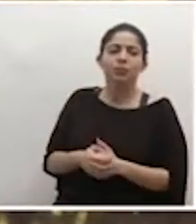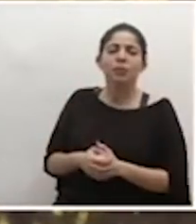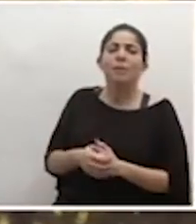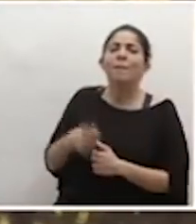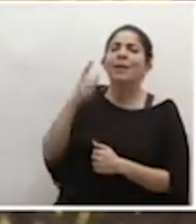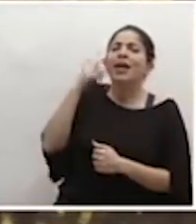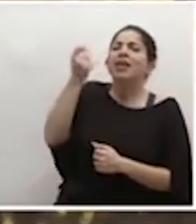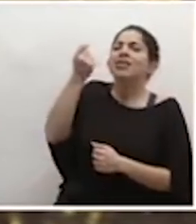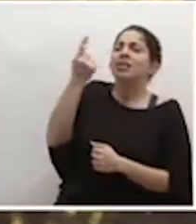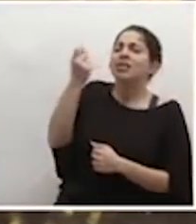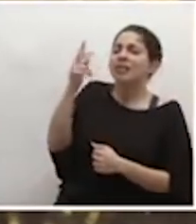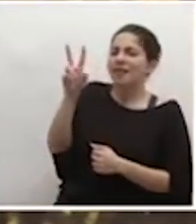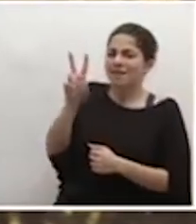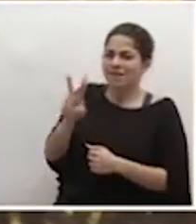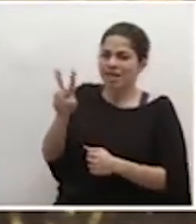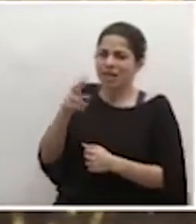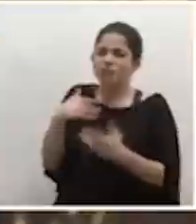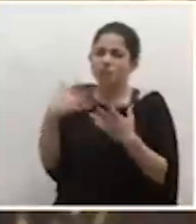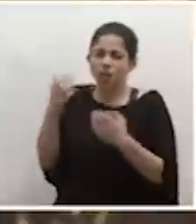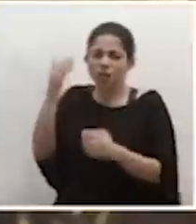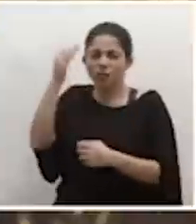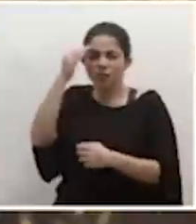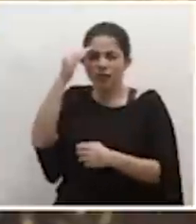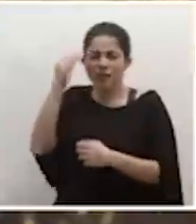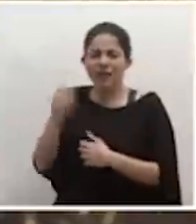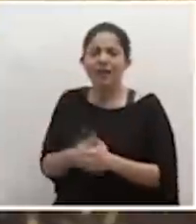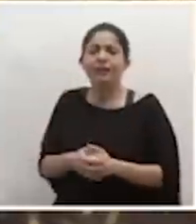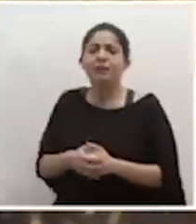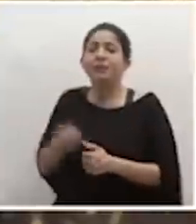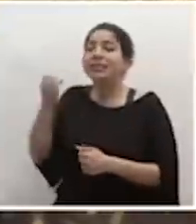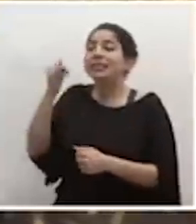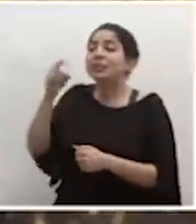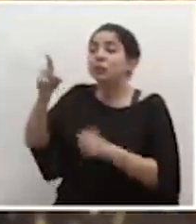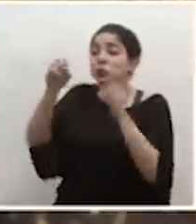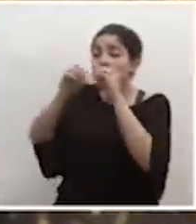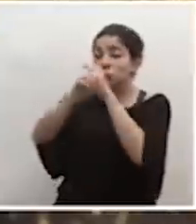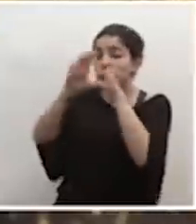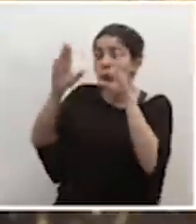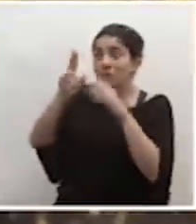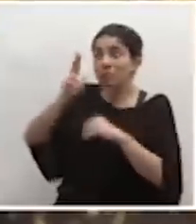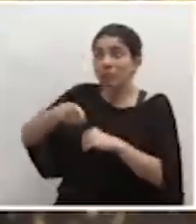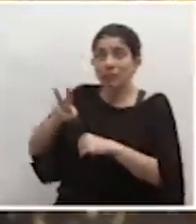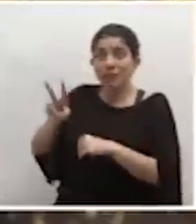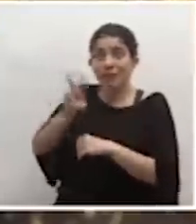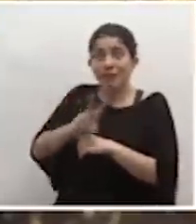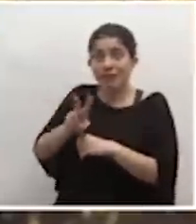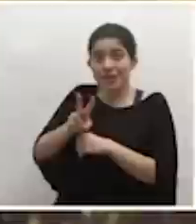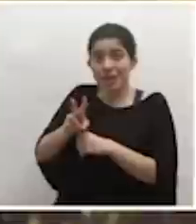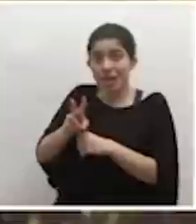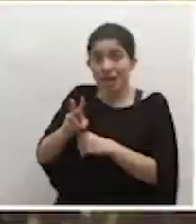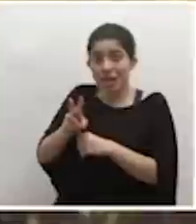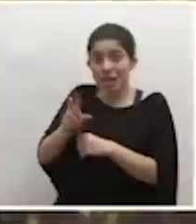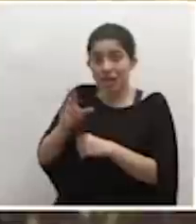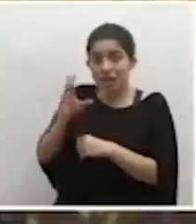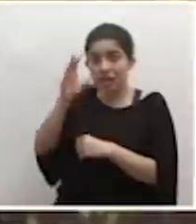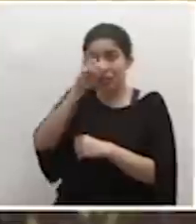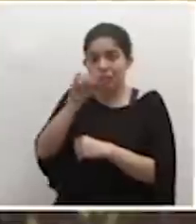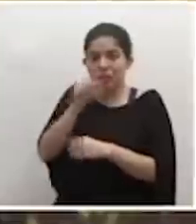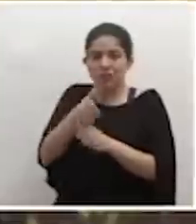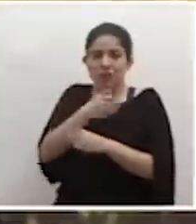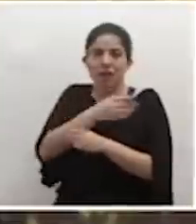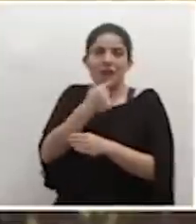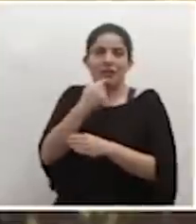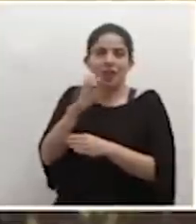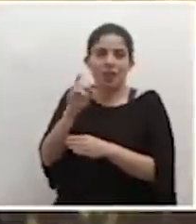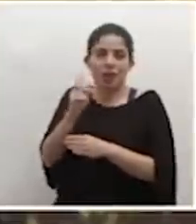Para entender lo del viernes, quisiera saber si las proyecciones surgieron el mismo viernes, para darle seguimiento un poco a la pregunta que hacía